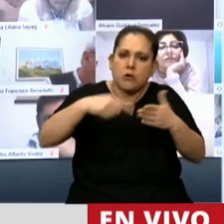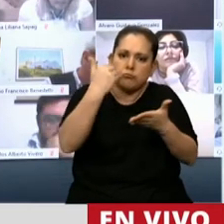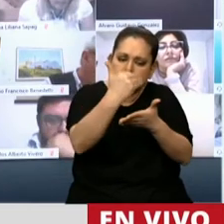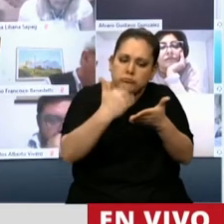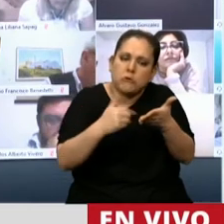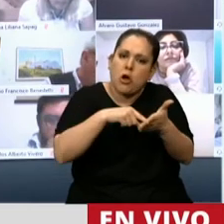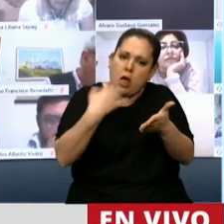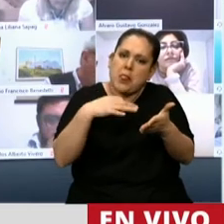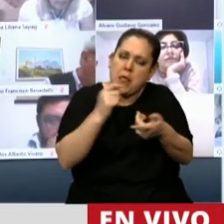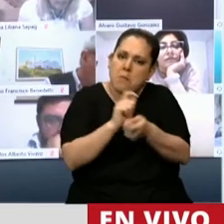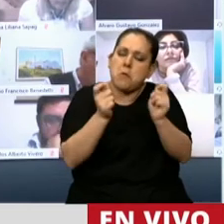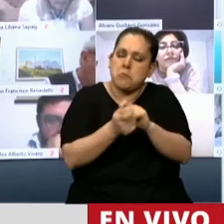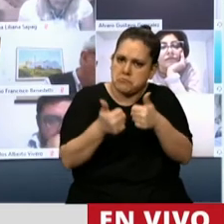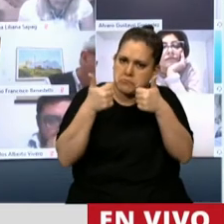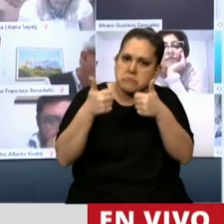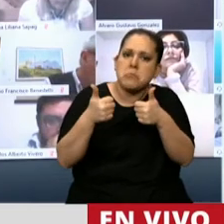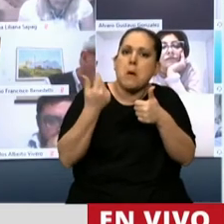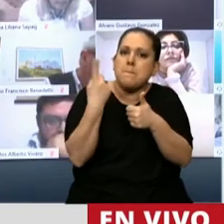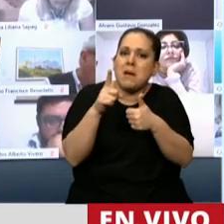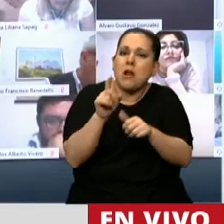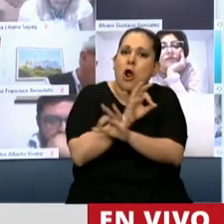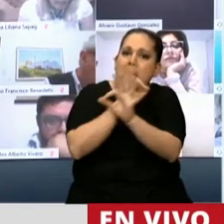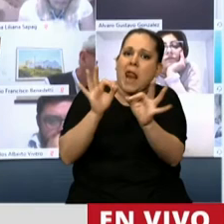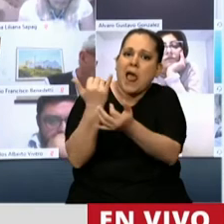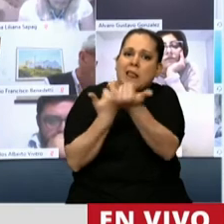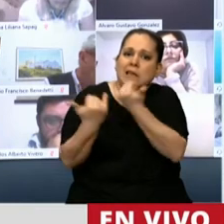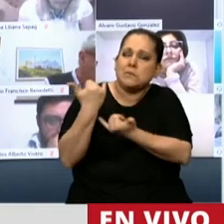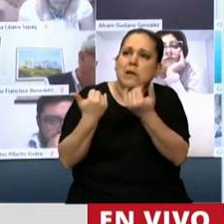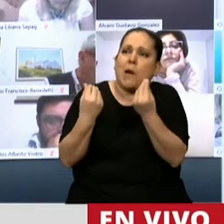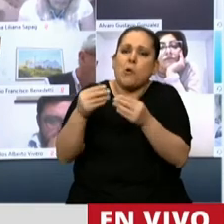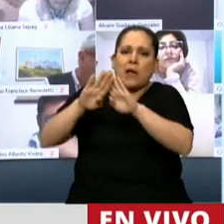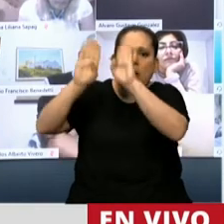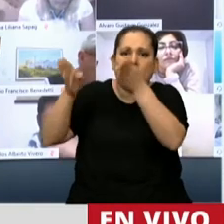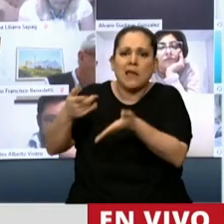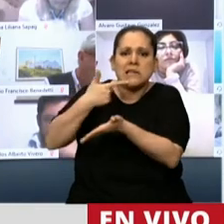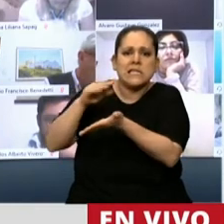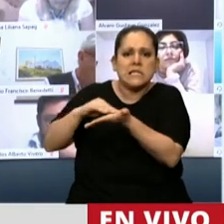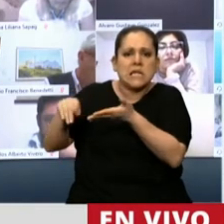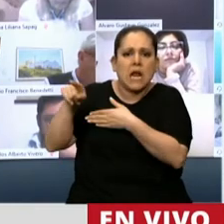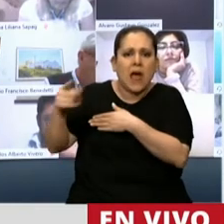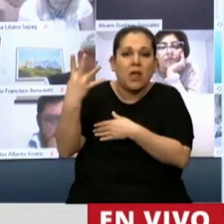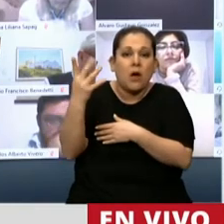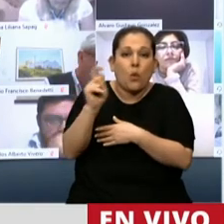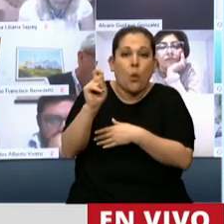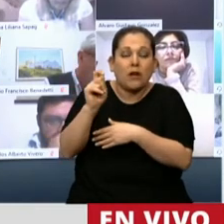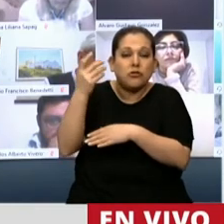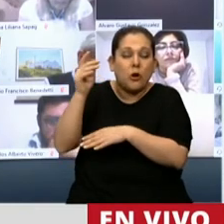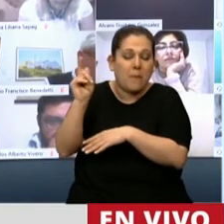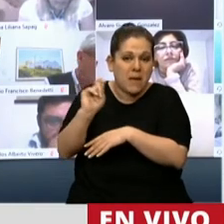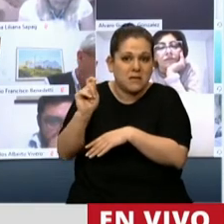y todavía nadie ha explicado por qué en el Senado de la Nación estuvo casi cuatro meses,